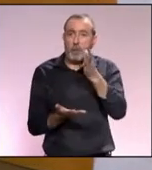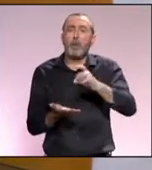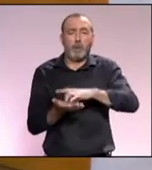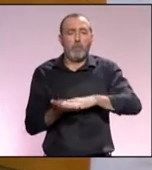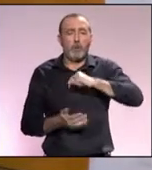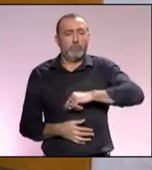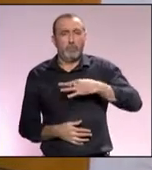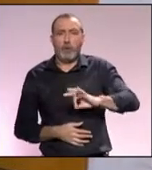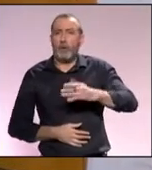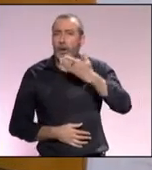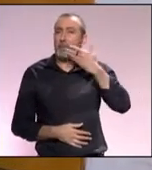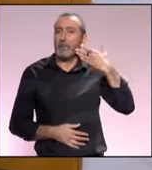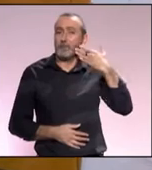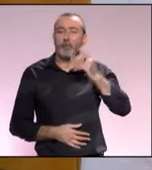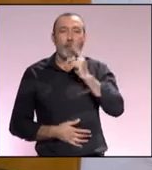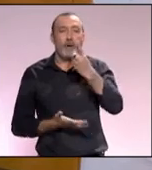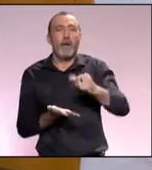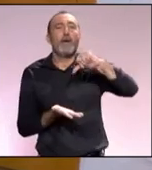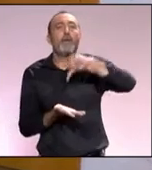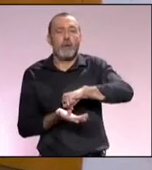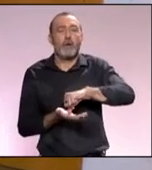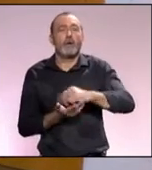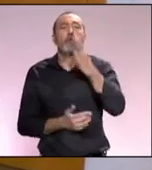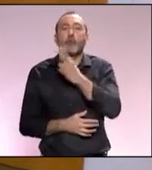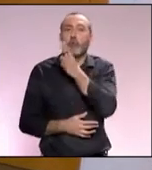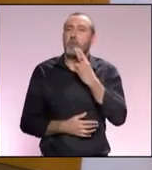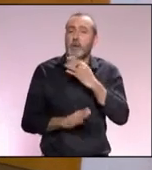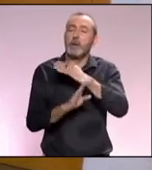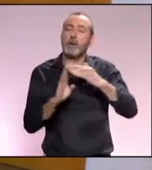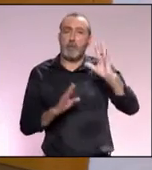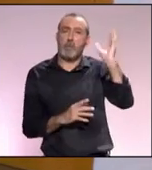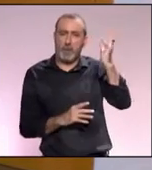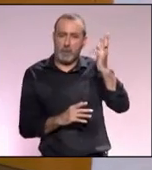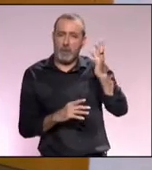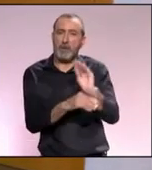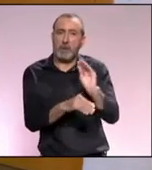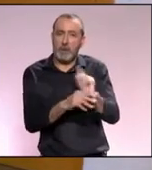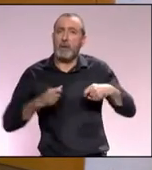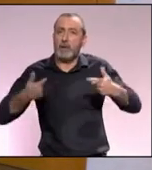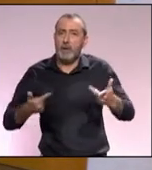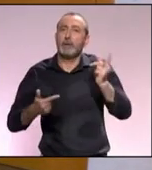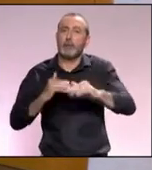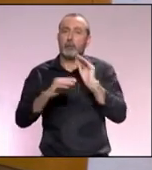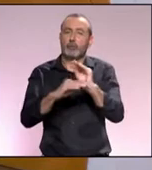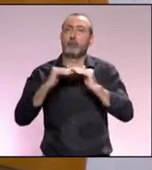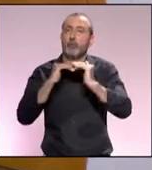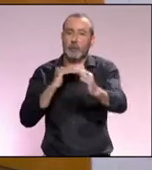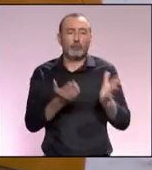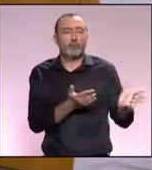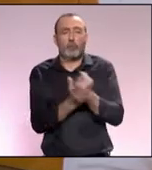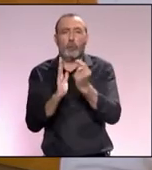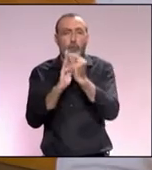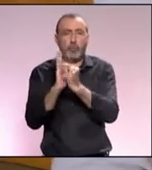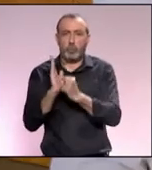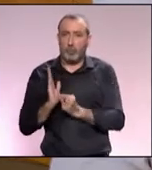Málaga puede presumir realmente de ser una ciudad comprometida con el medioambiente y comprometida con la sostenibilidad en